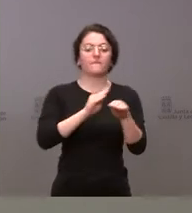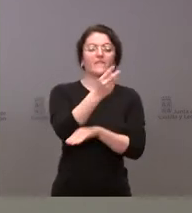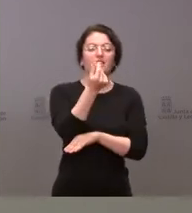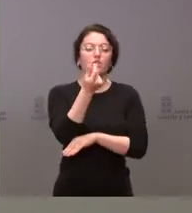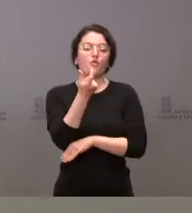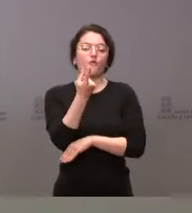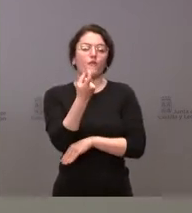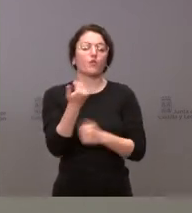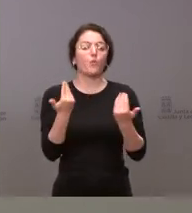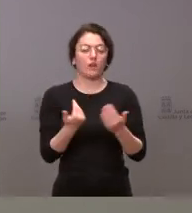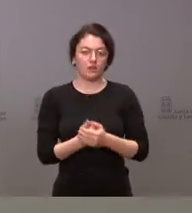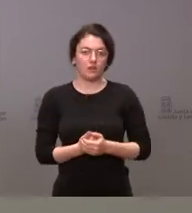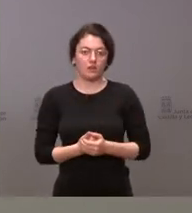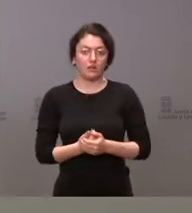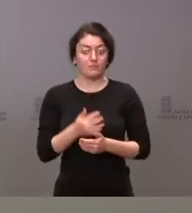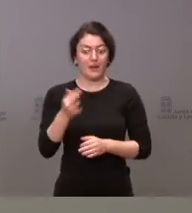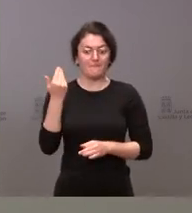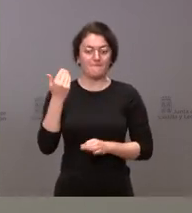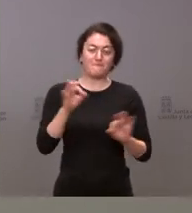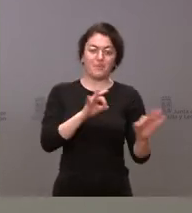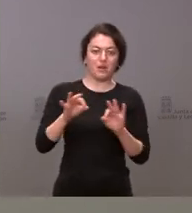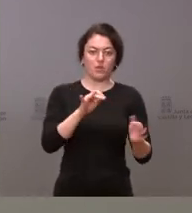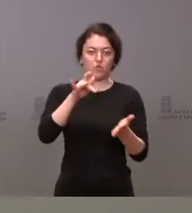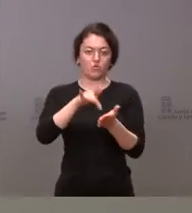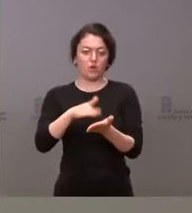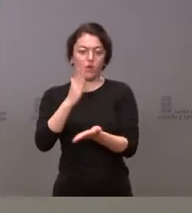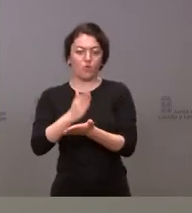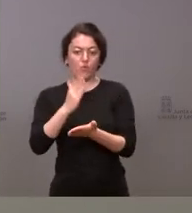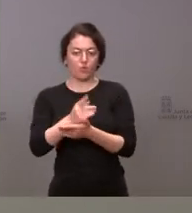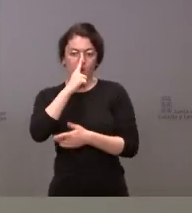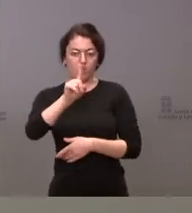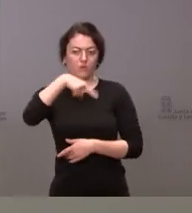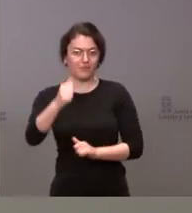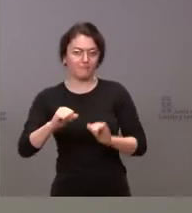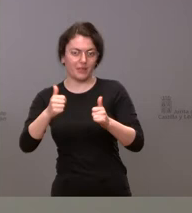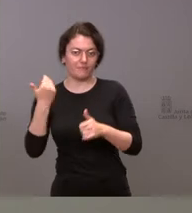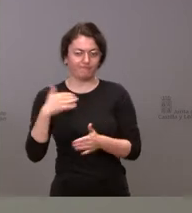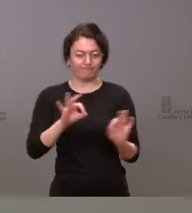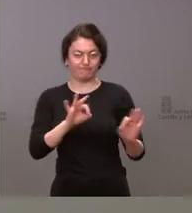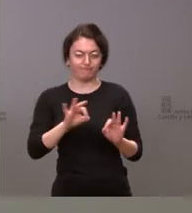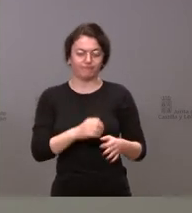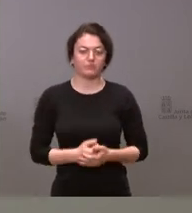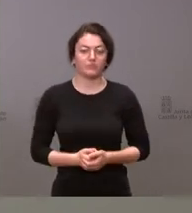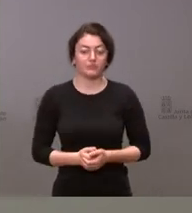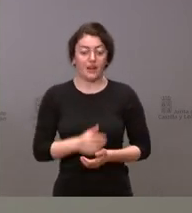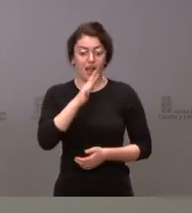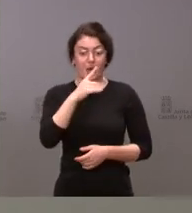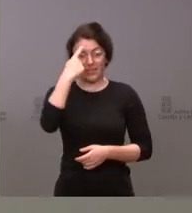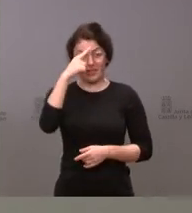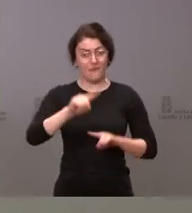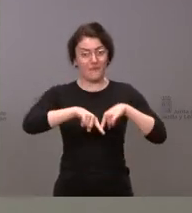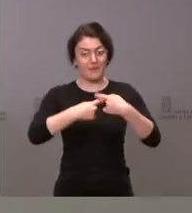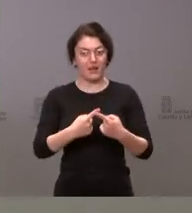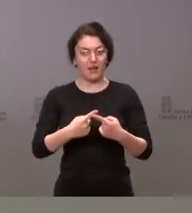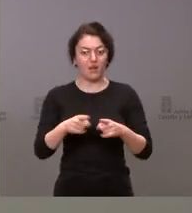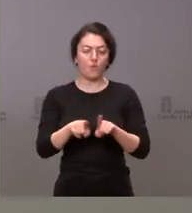y estarán preparados para el inicio de curso 22-23. En este momento, como bien saben, las familias están en ese proceso de